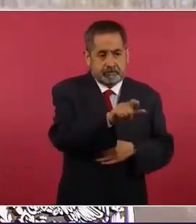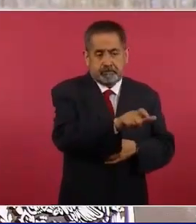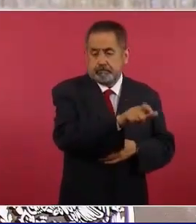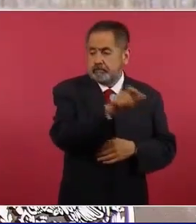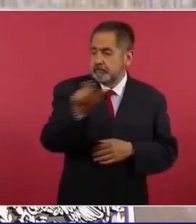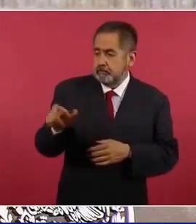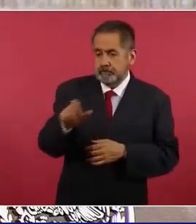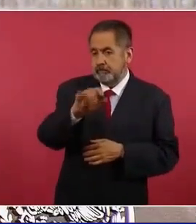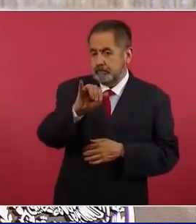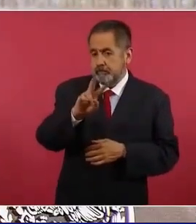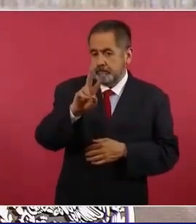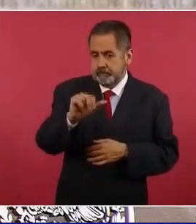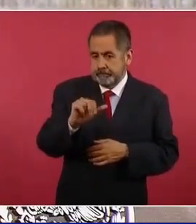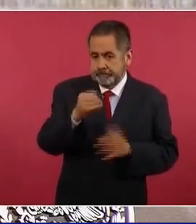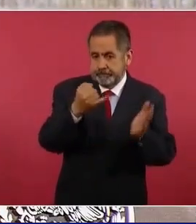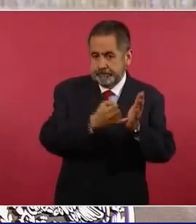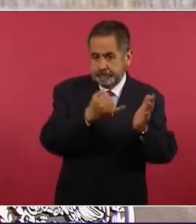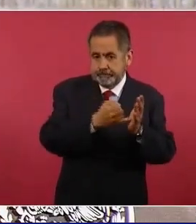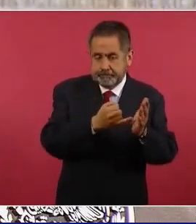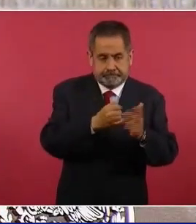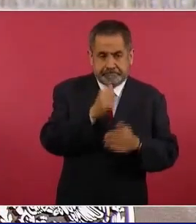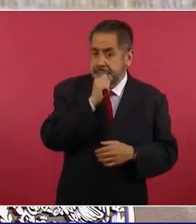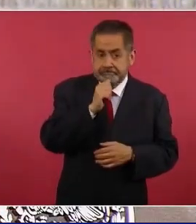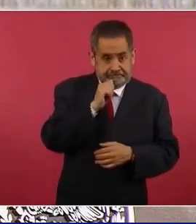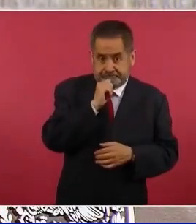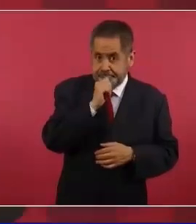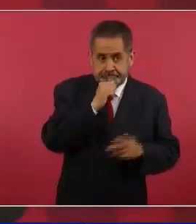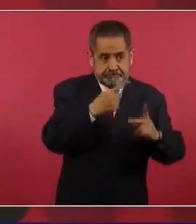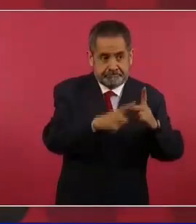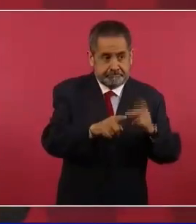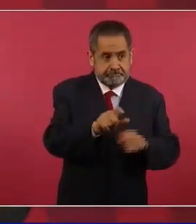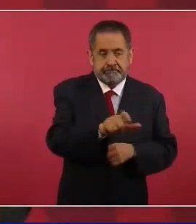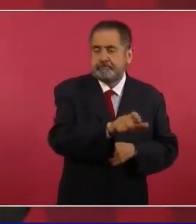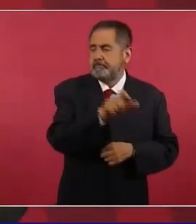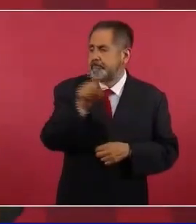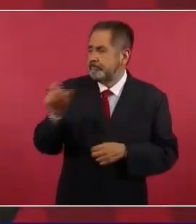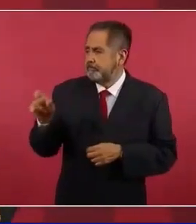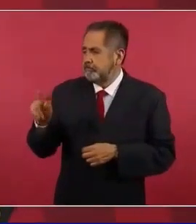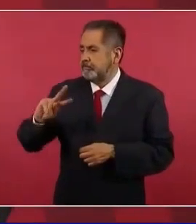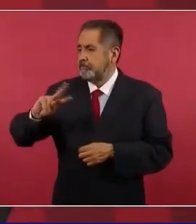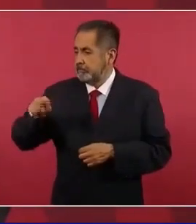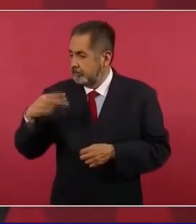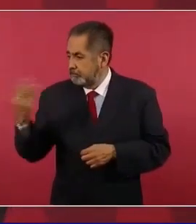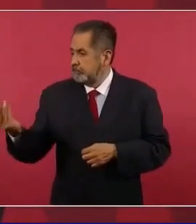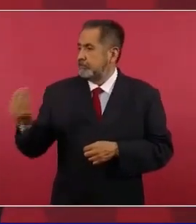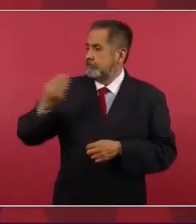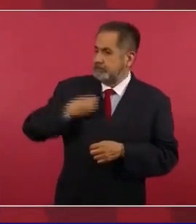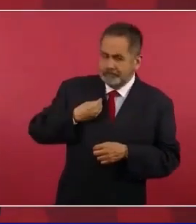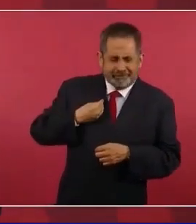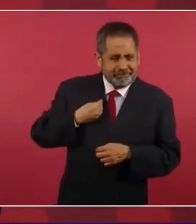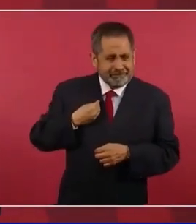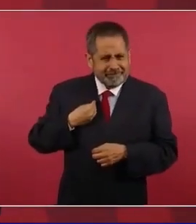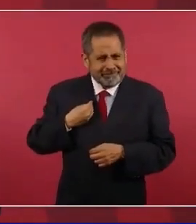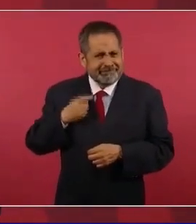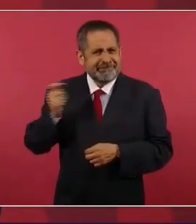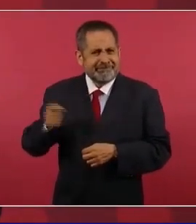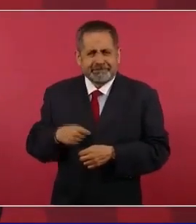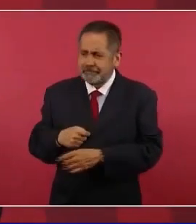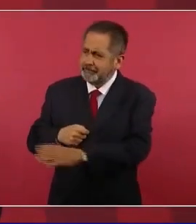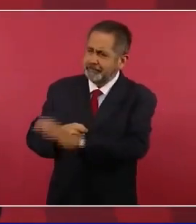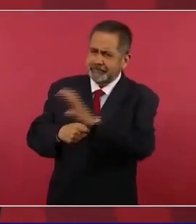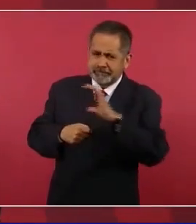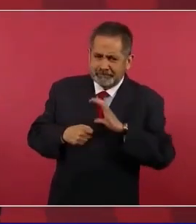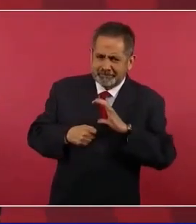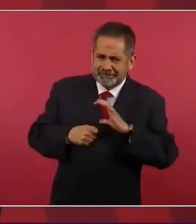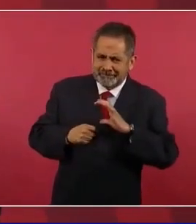y encima de eso le dan